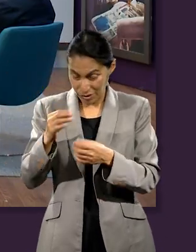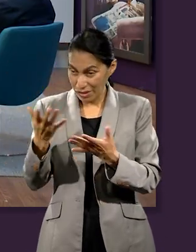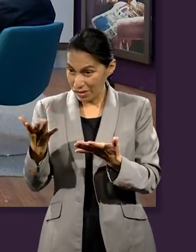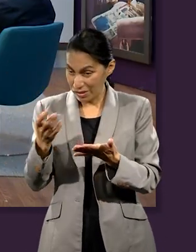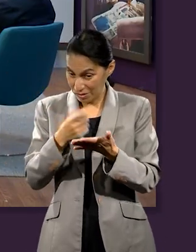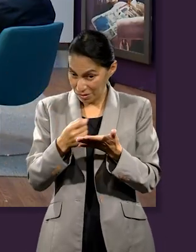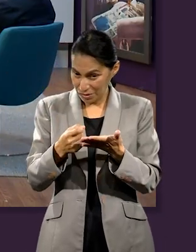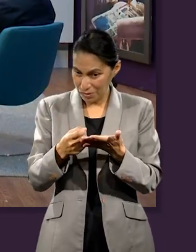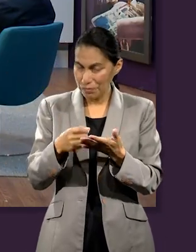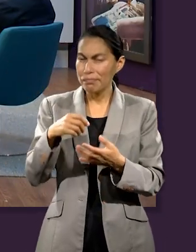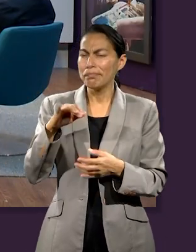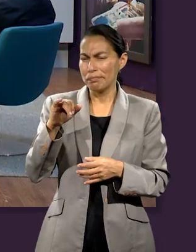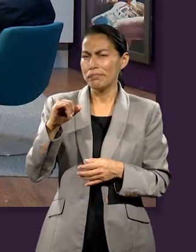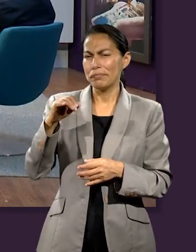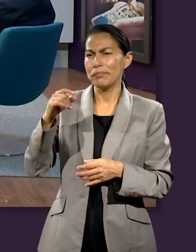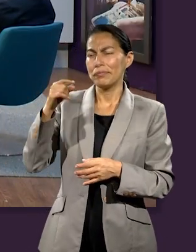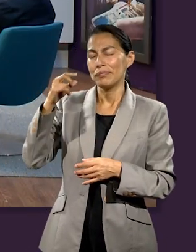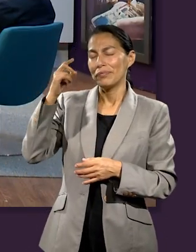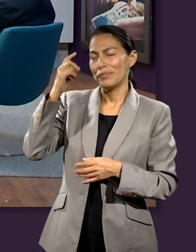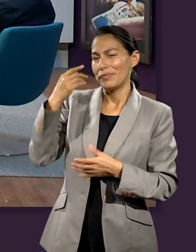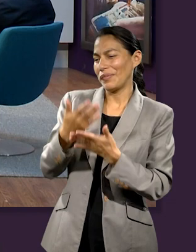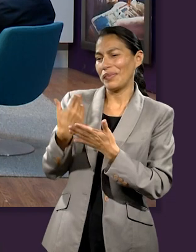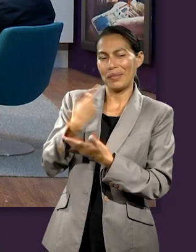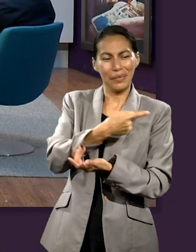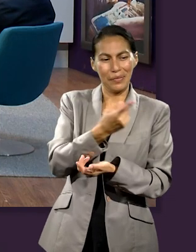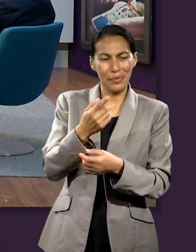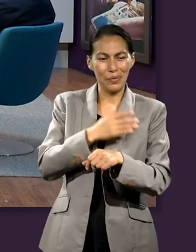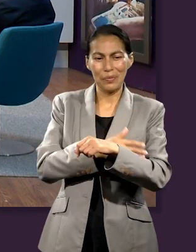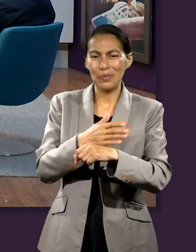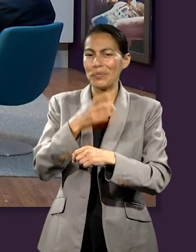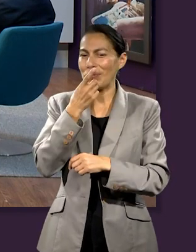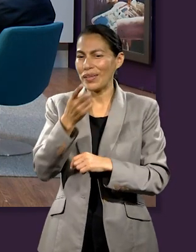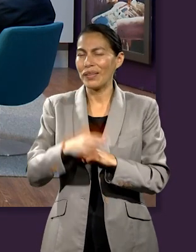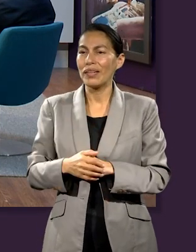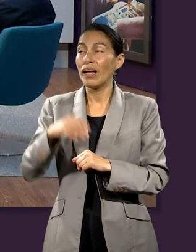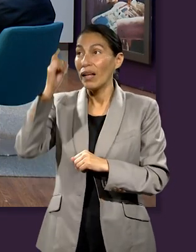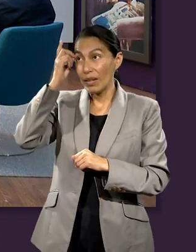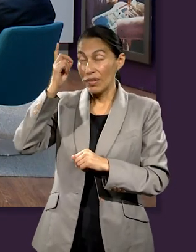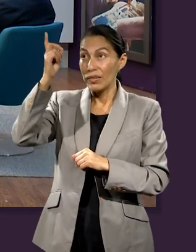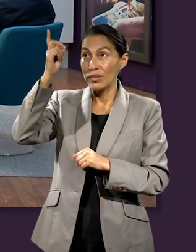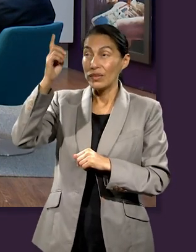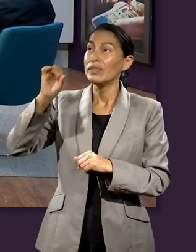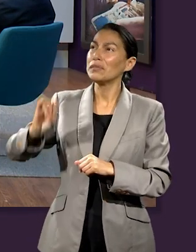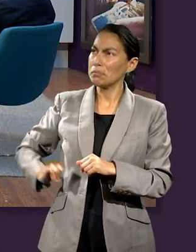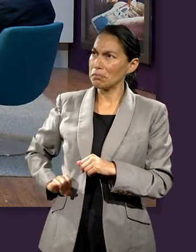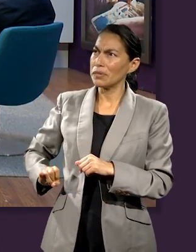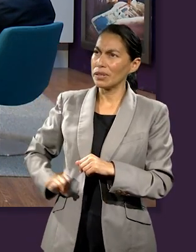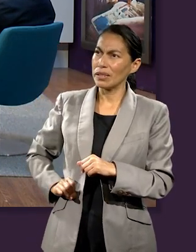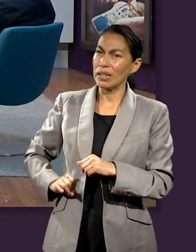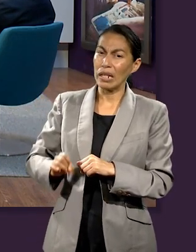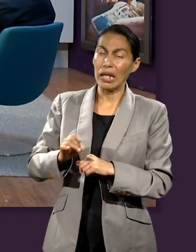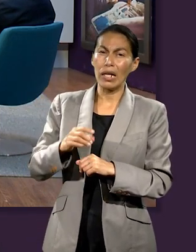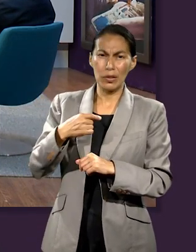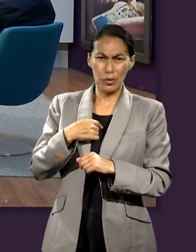Sí, así como han mencionado, pues, mis compañeros, Dios, a Dios le interesa